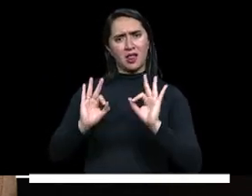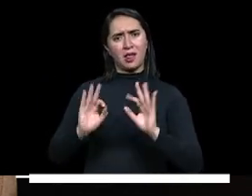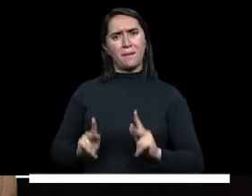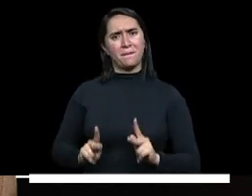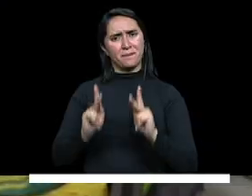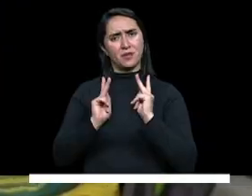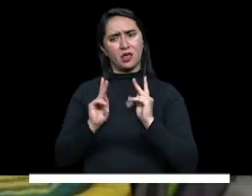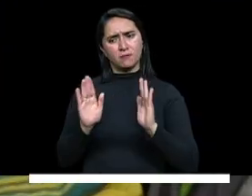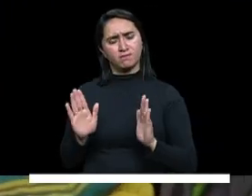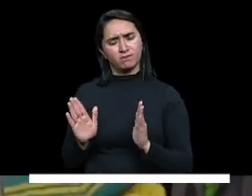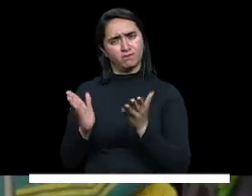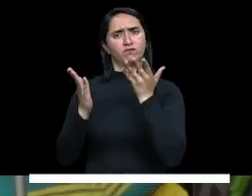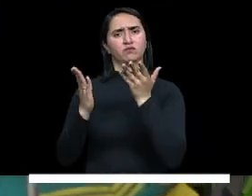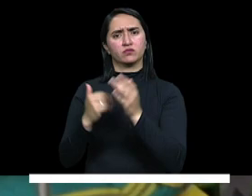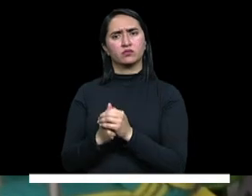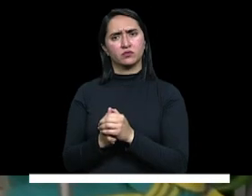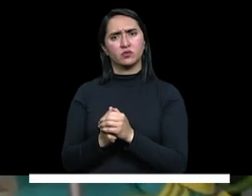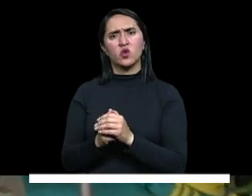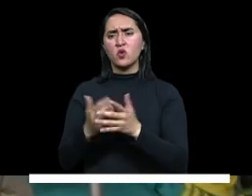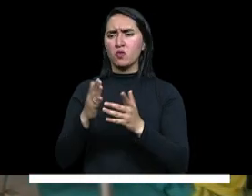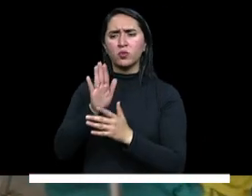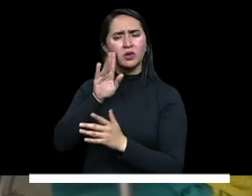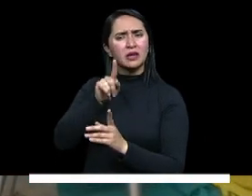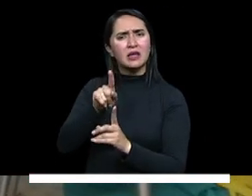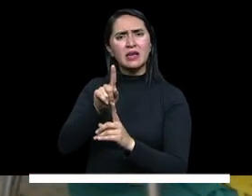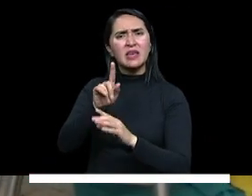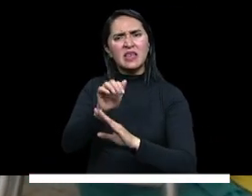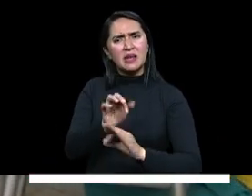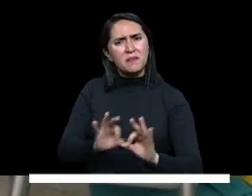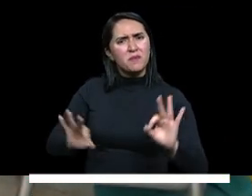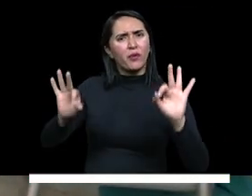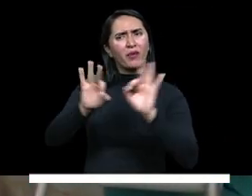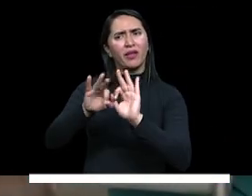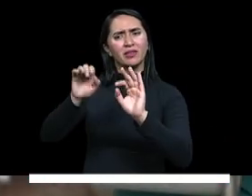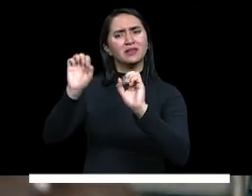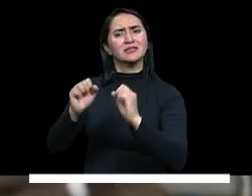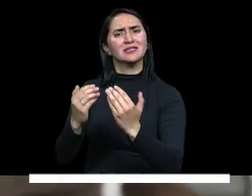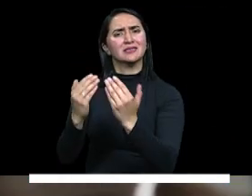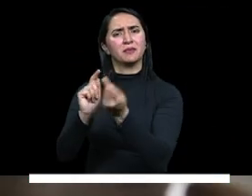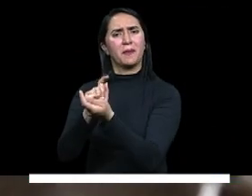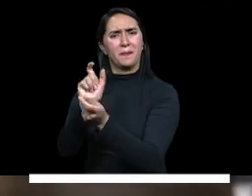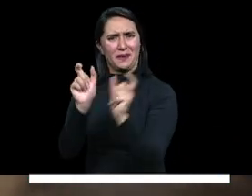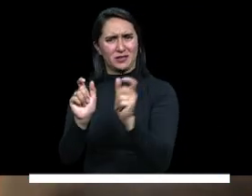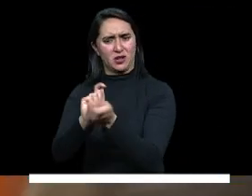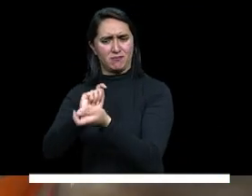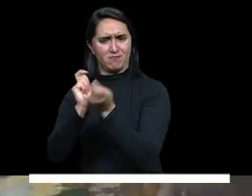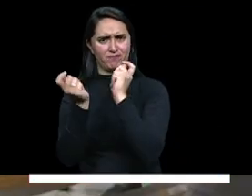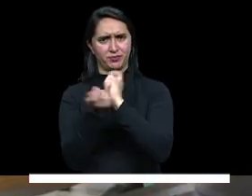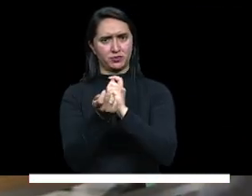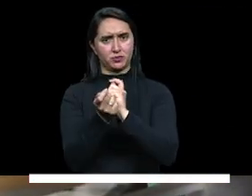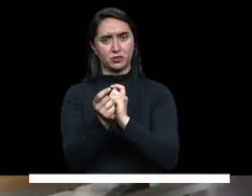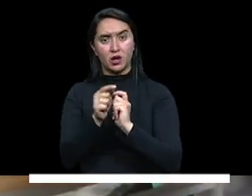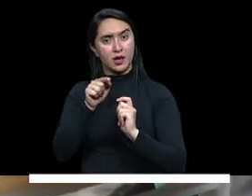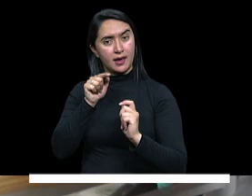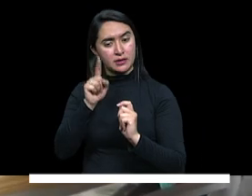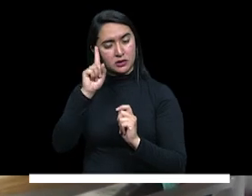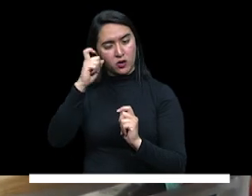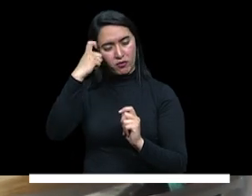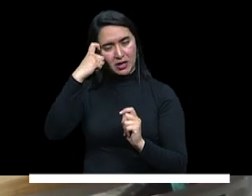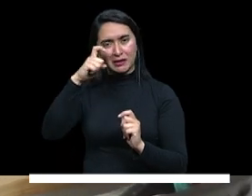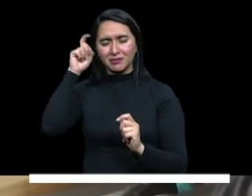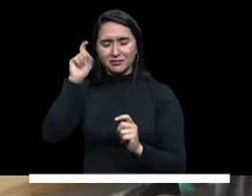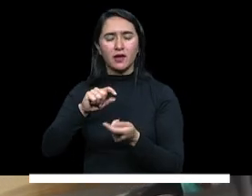agentes determinantes del cambio. Este es y será durante nuestro gobierno uno de nuestros cambios principales.